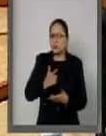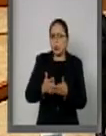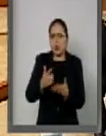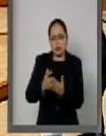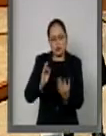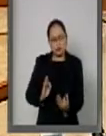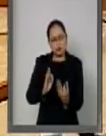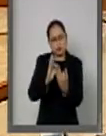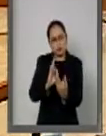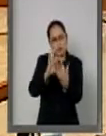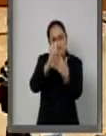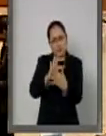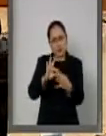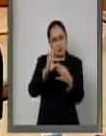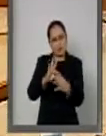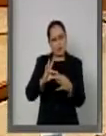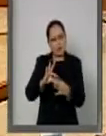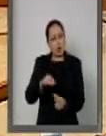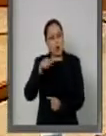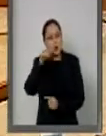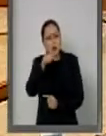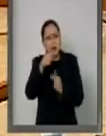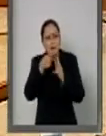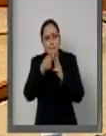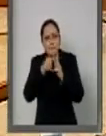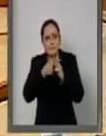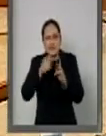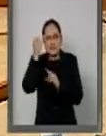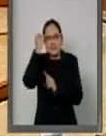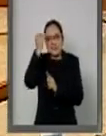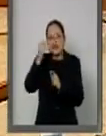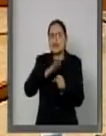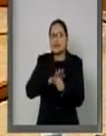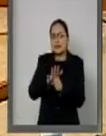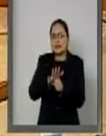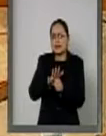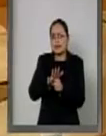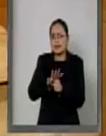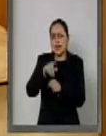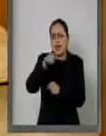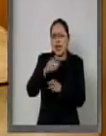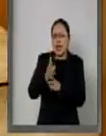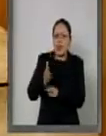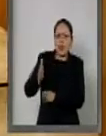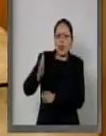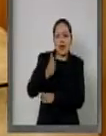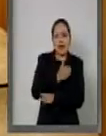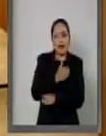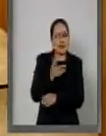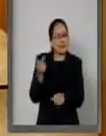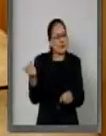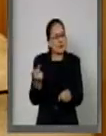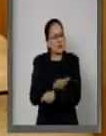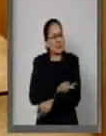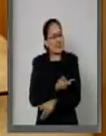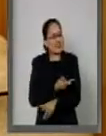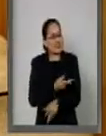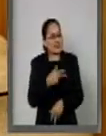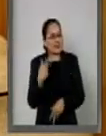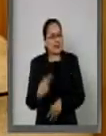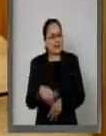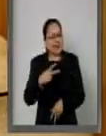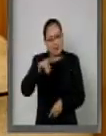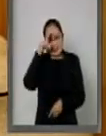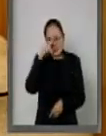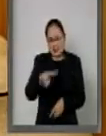de cuentas usted diera inicio con los desastres y la tragedia que